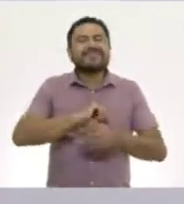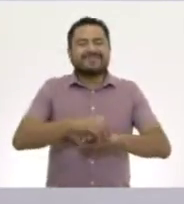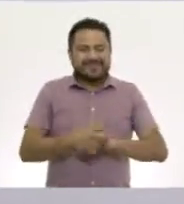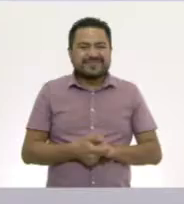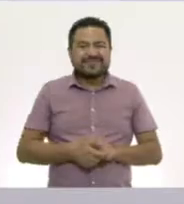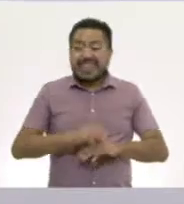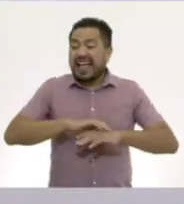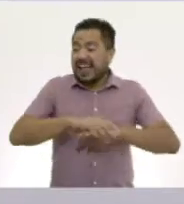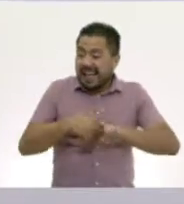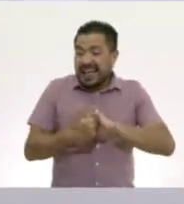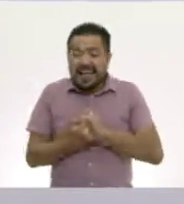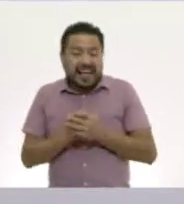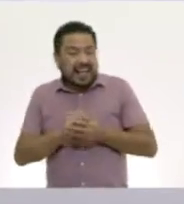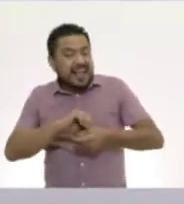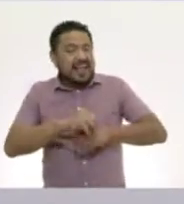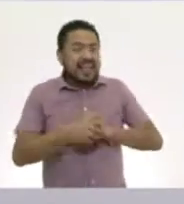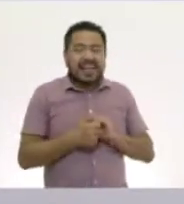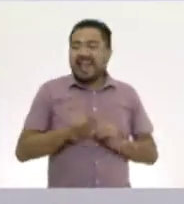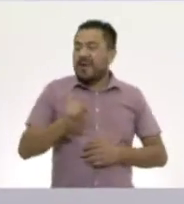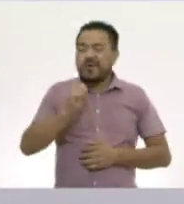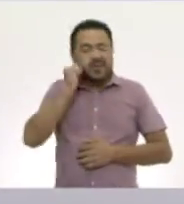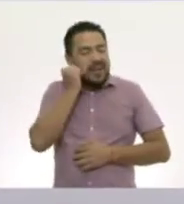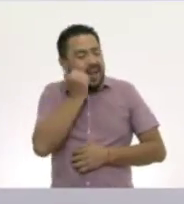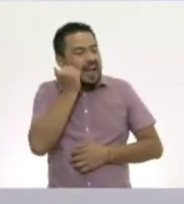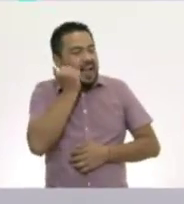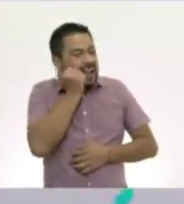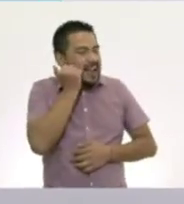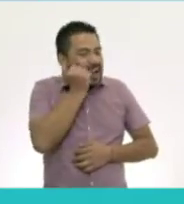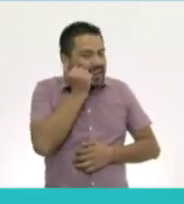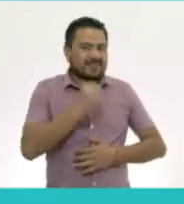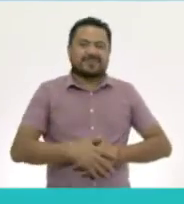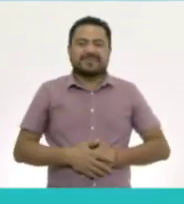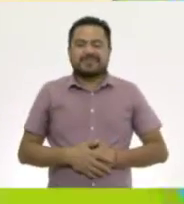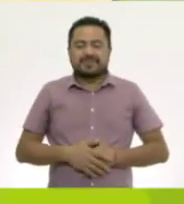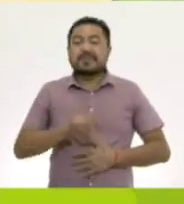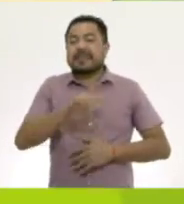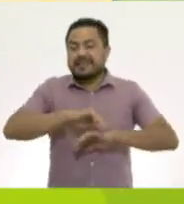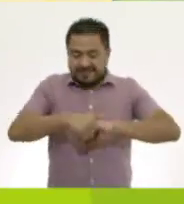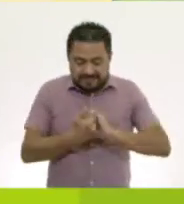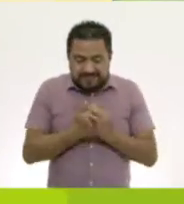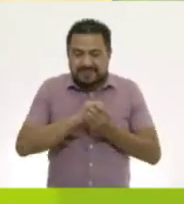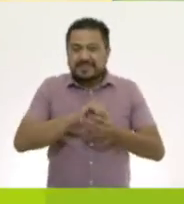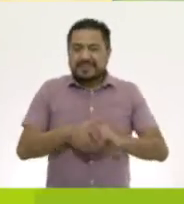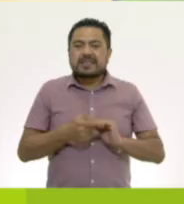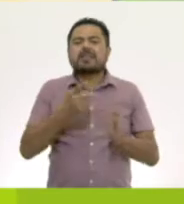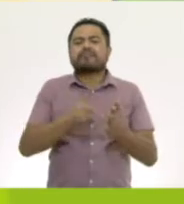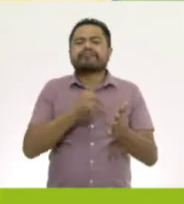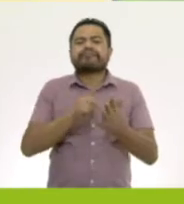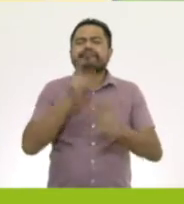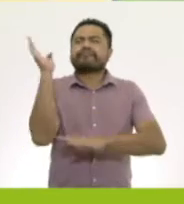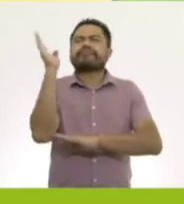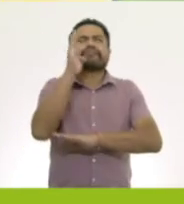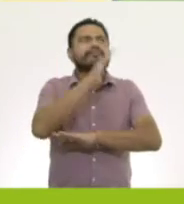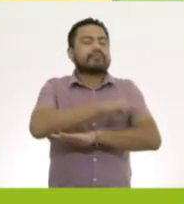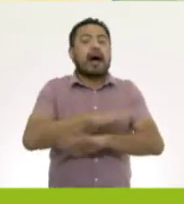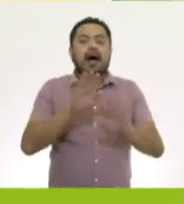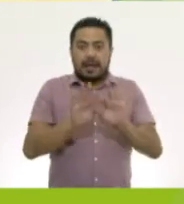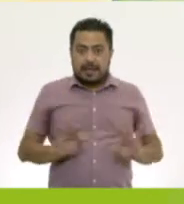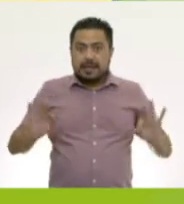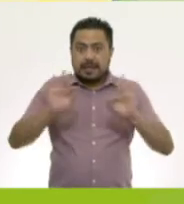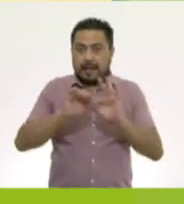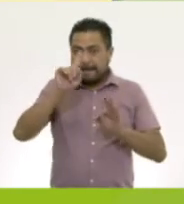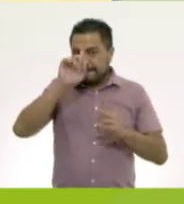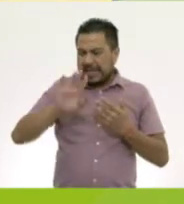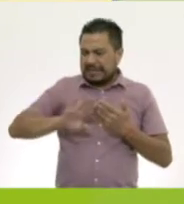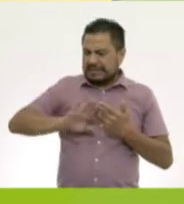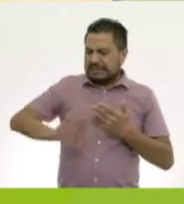Lavarse las manitas con agua y con jabón. Lavarnos las manos varias veces al día es importante para